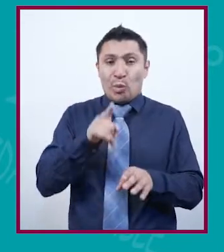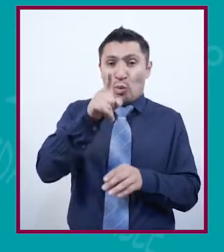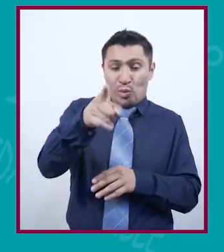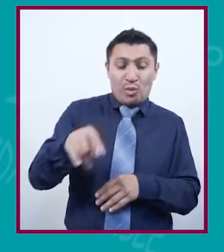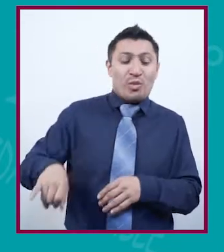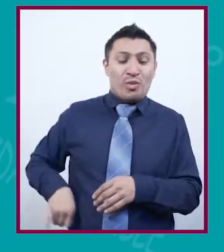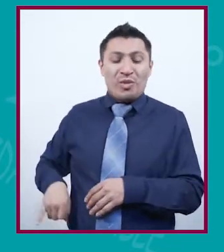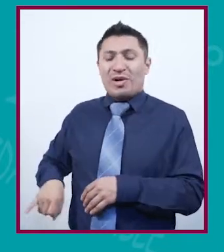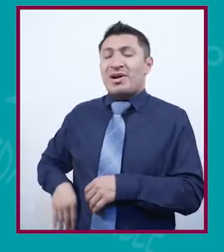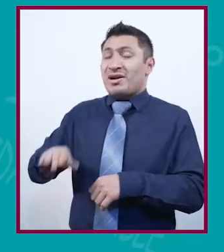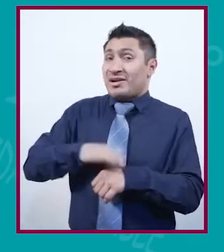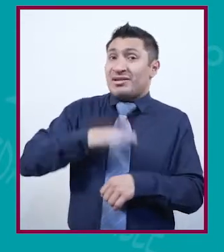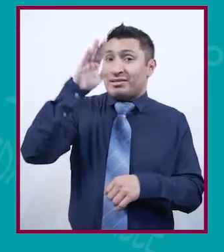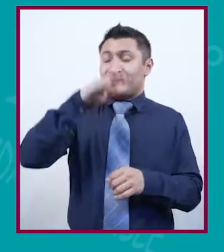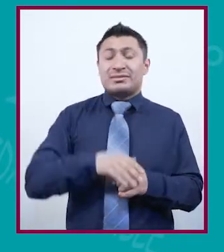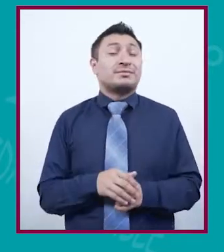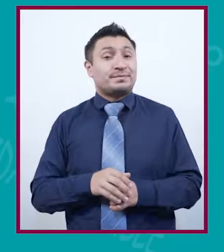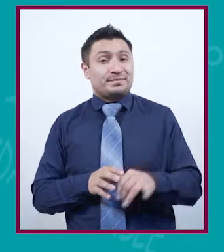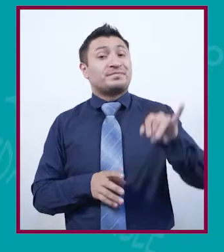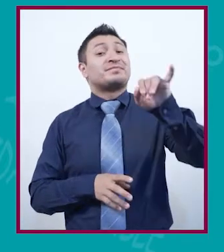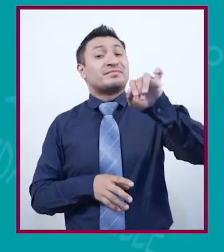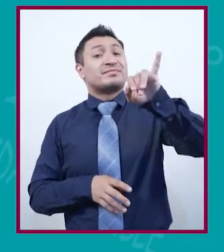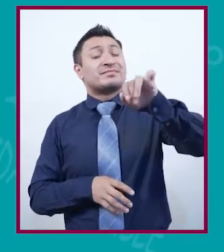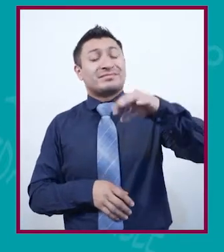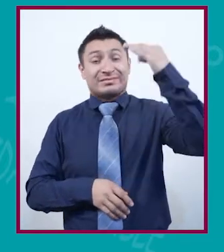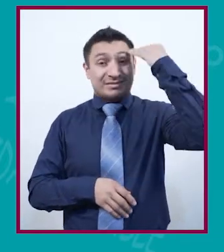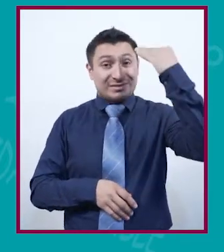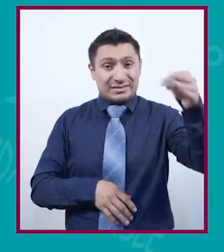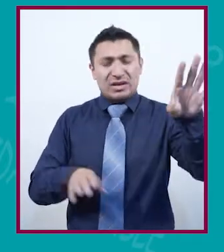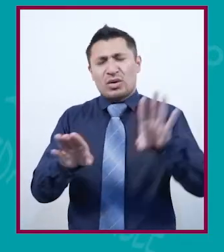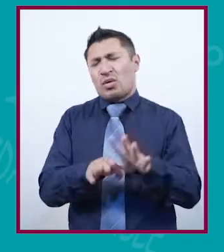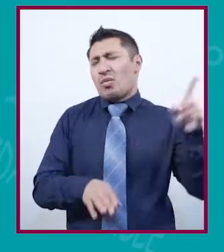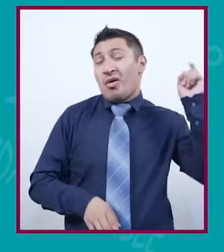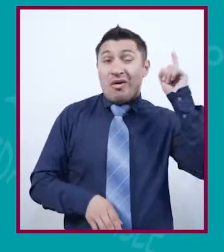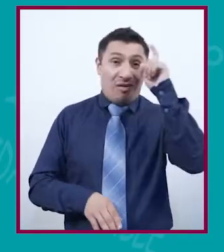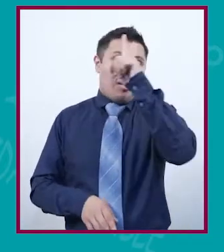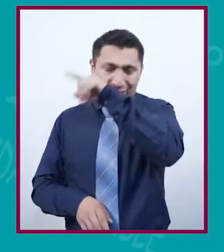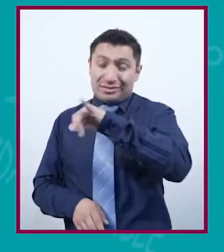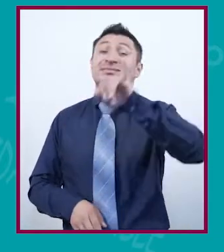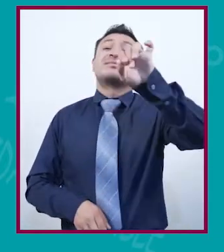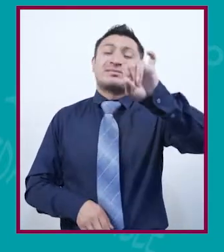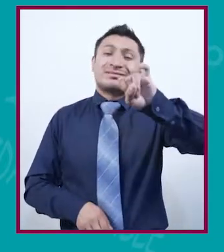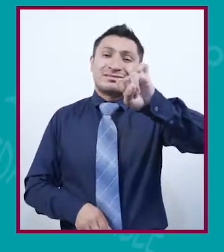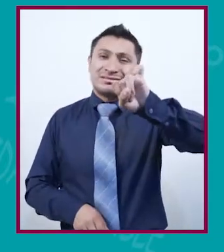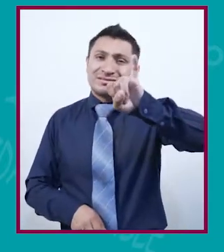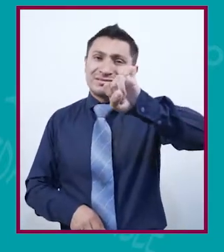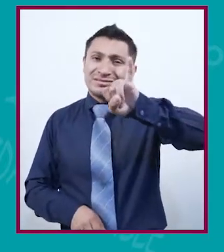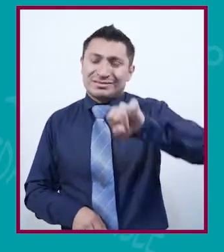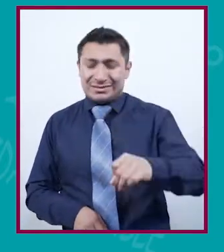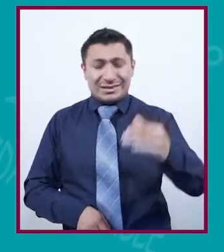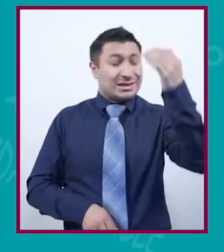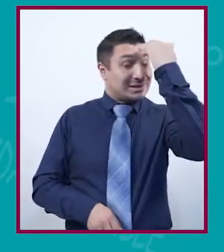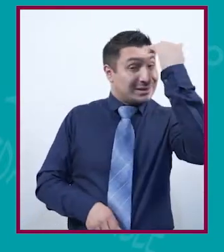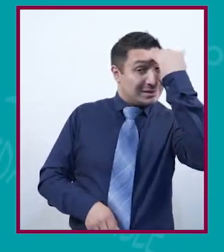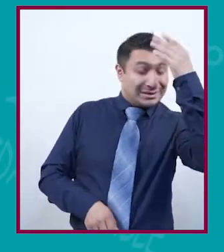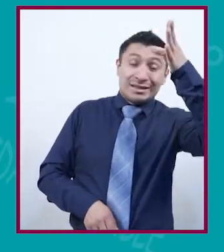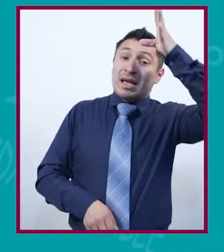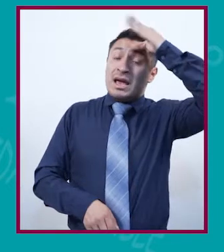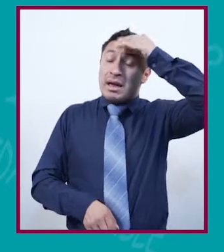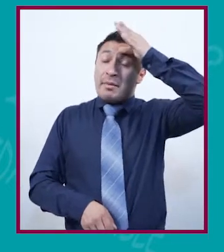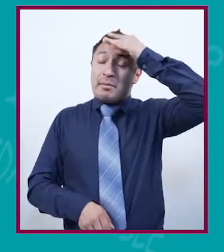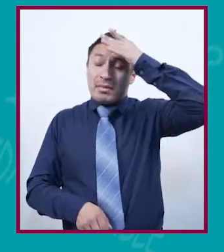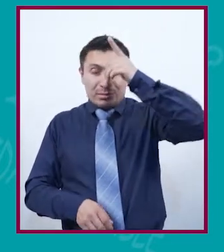te interesas más. Sí, es una etapa difícil, claro, de